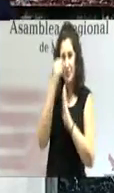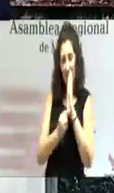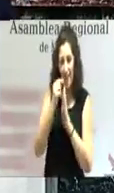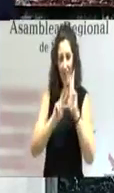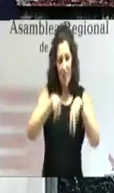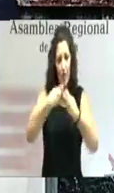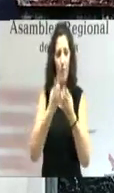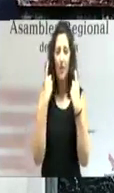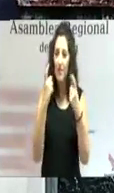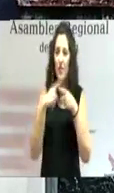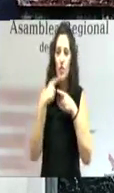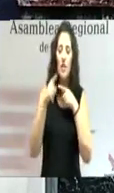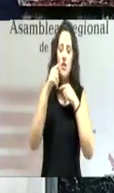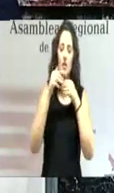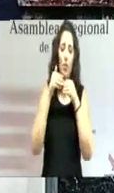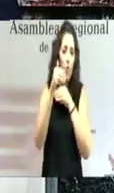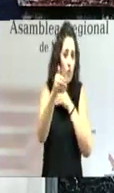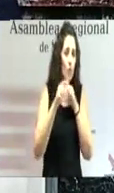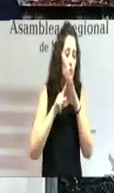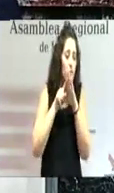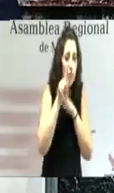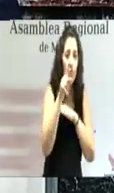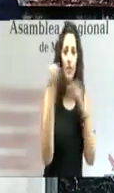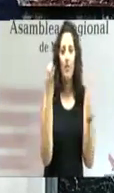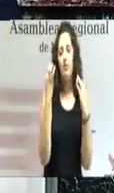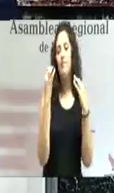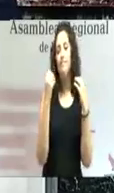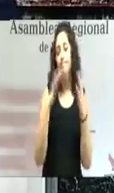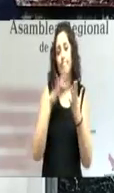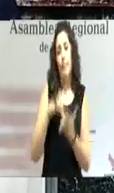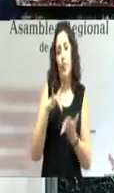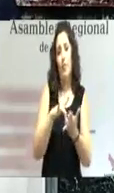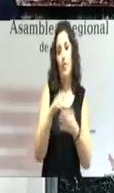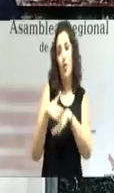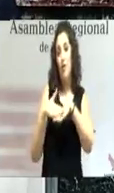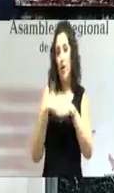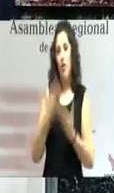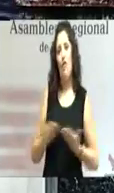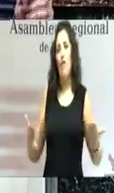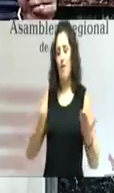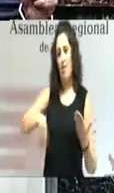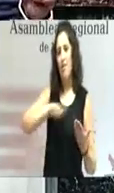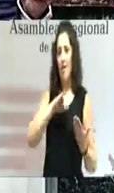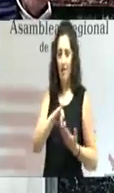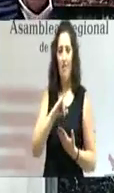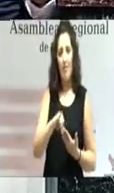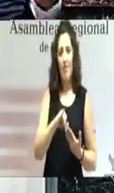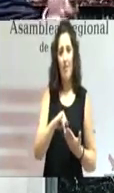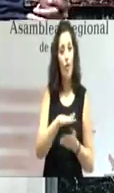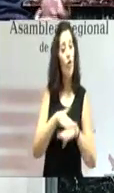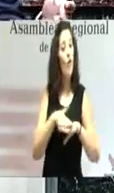para mirar al futuro con optimismo. Un Gobierno que ha creído en nosotros y ha puesto en marcha